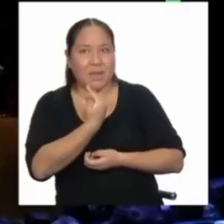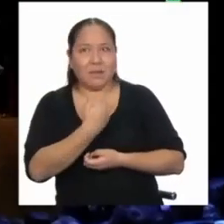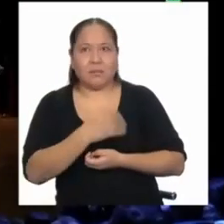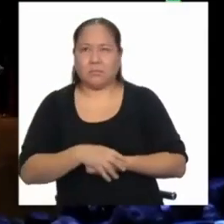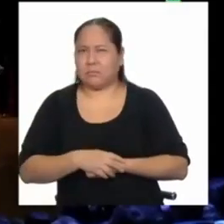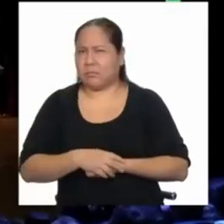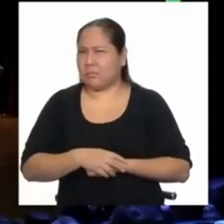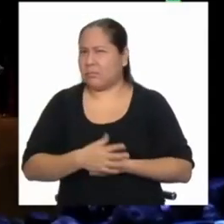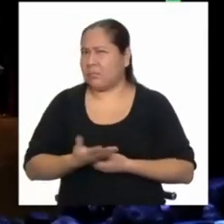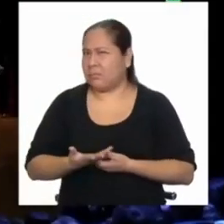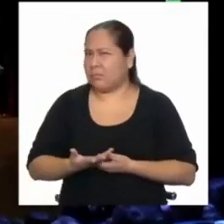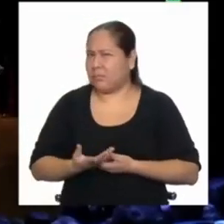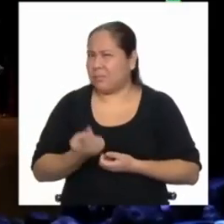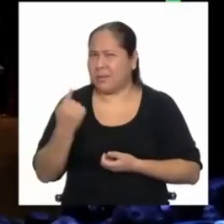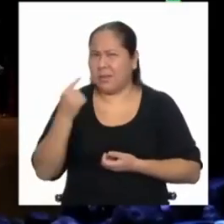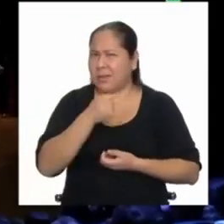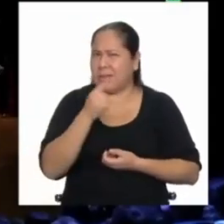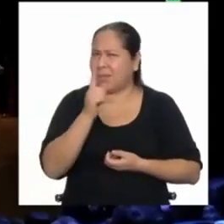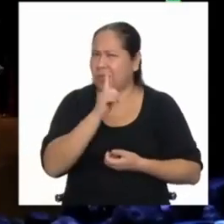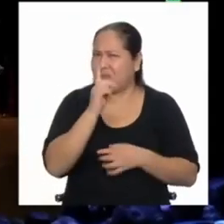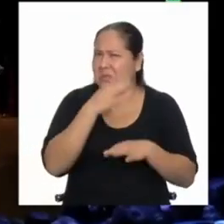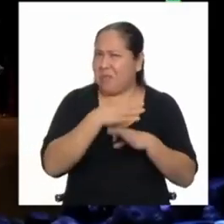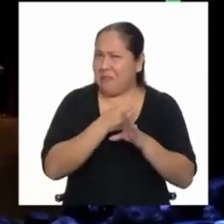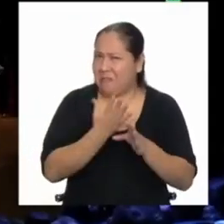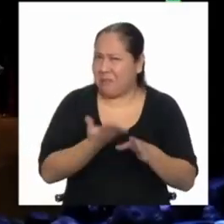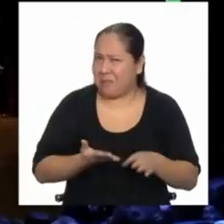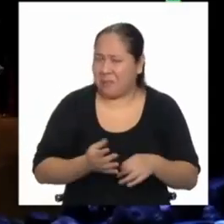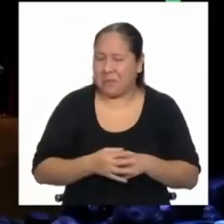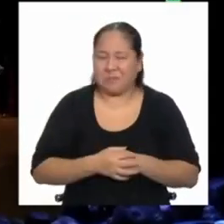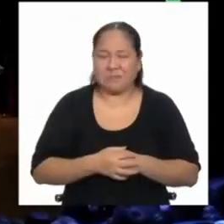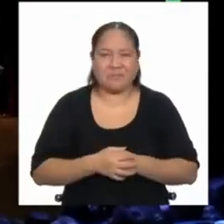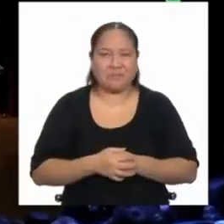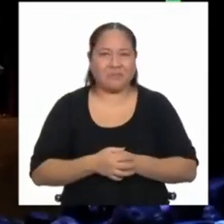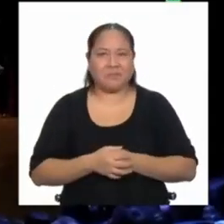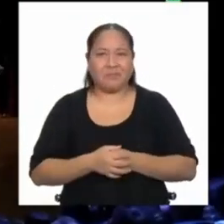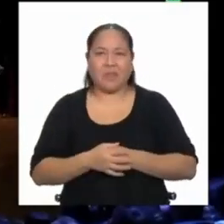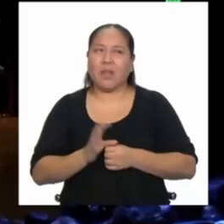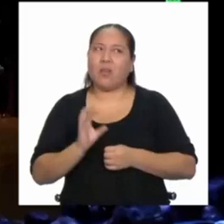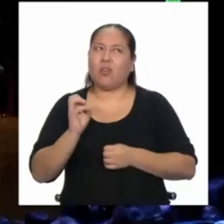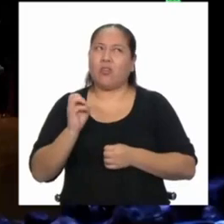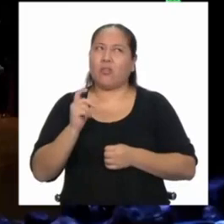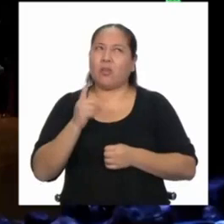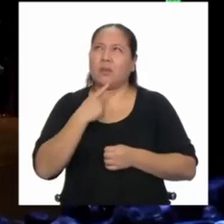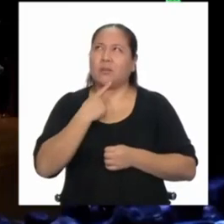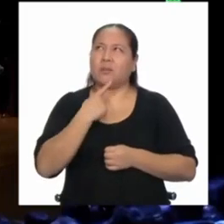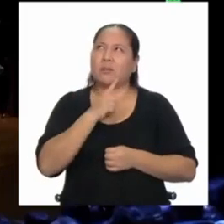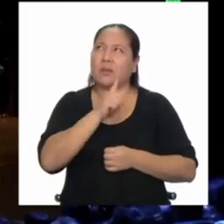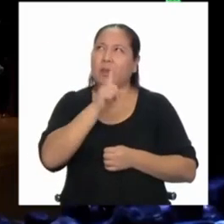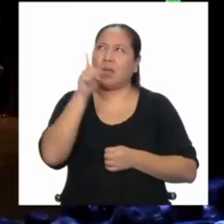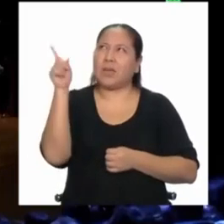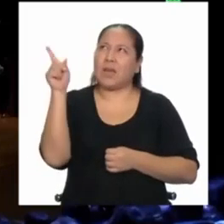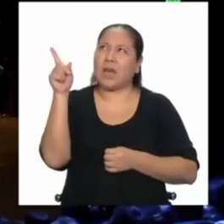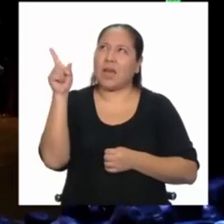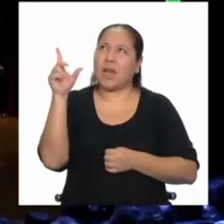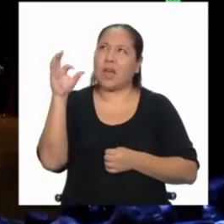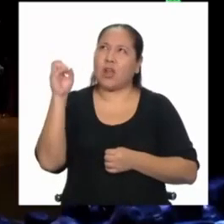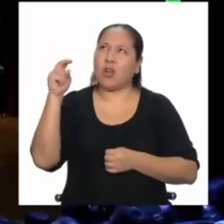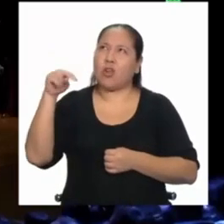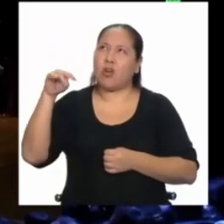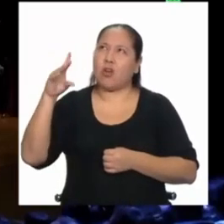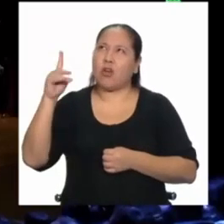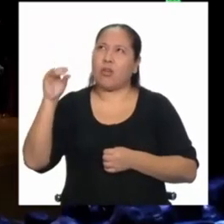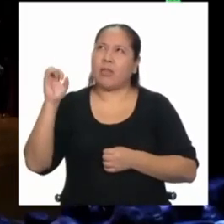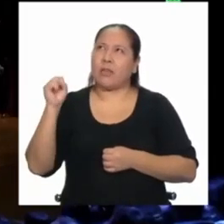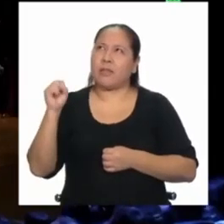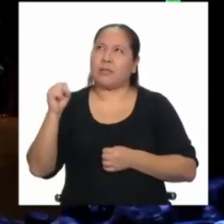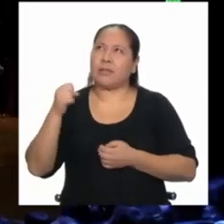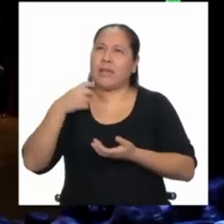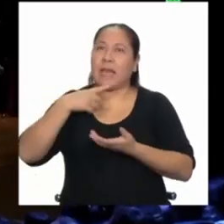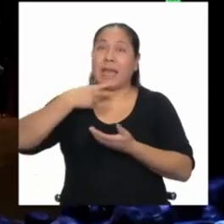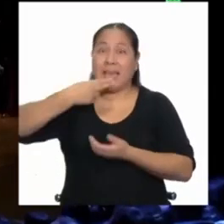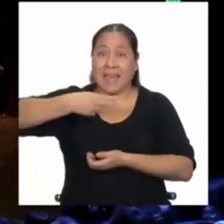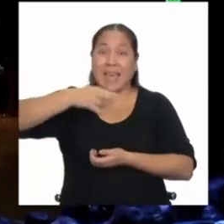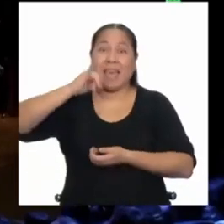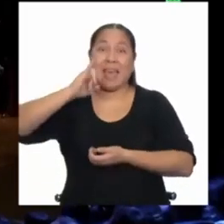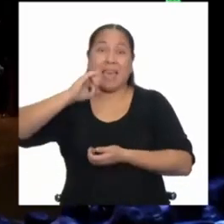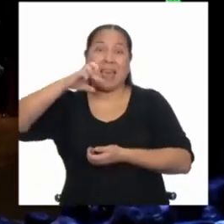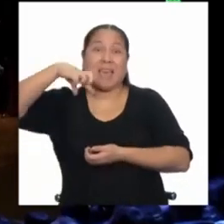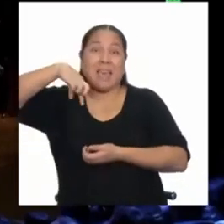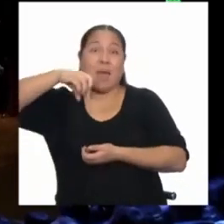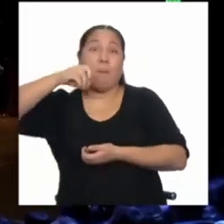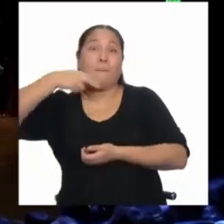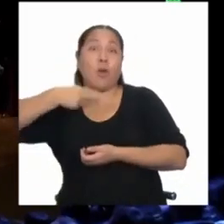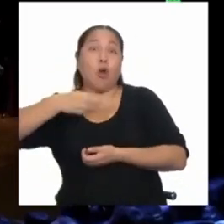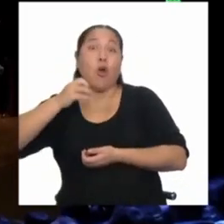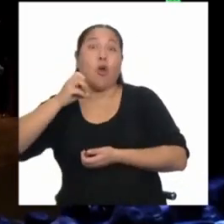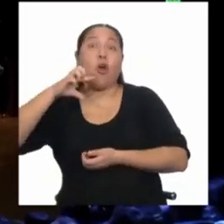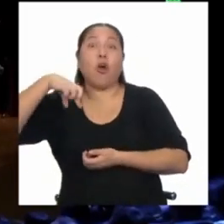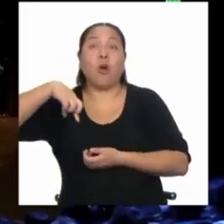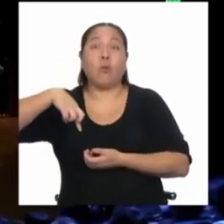Eso no es una opción. Entonces, dije, bueno, en Londres había tomado mis clases de hip hop, de break dance. Me